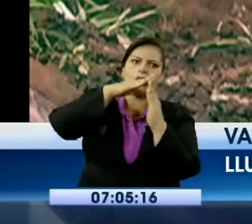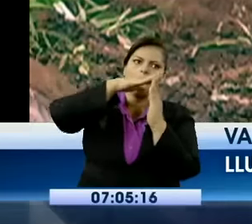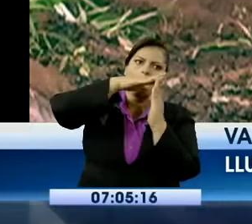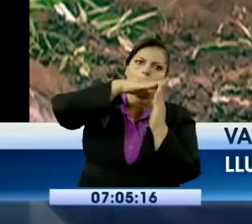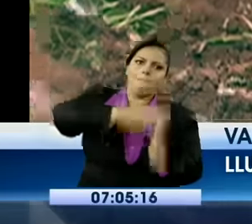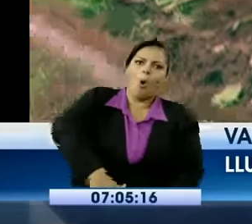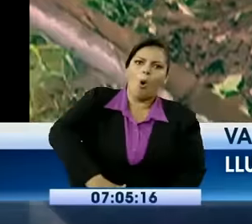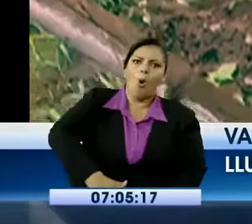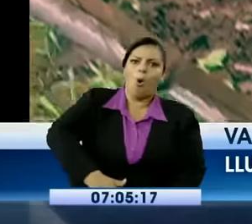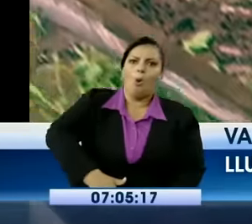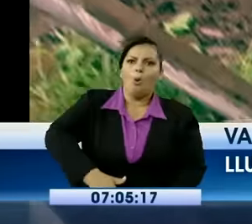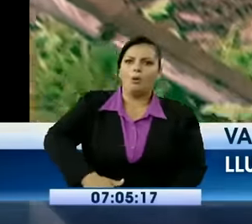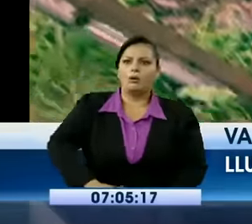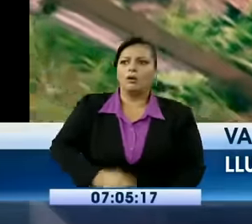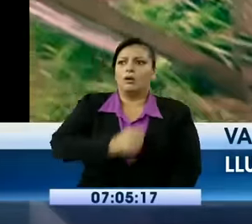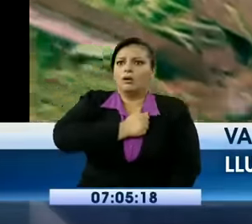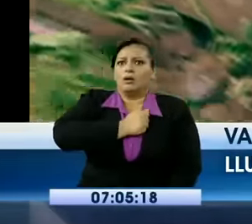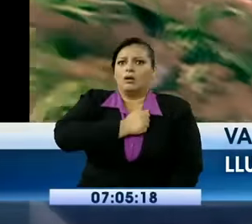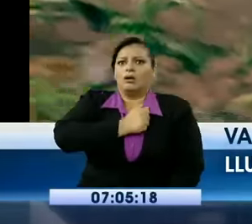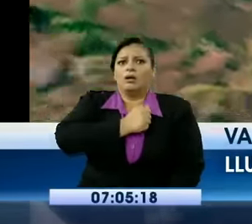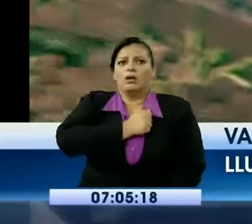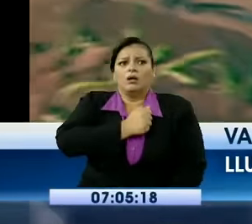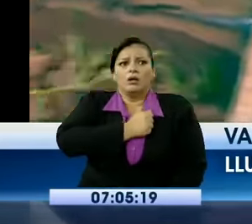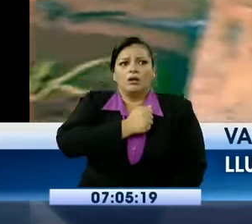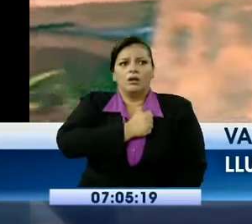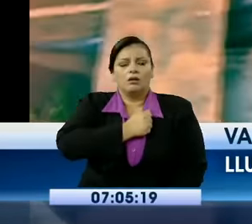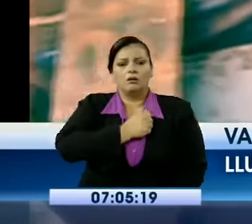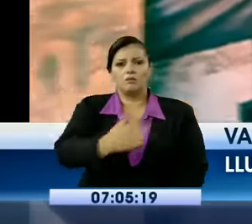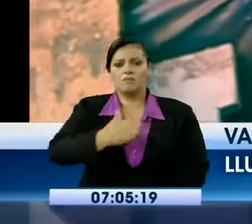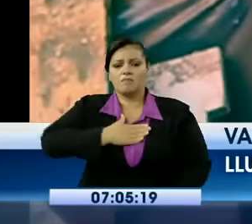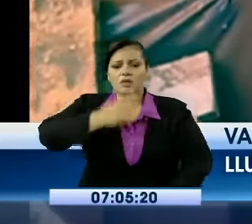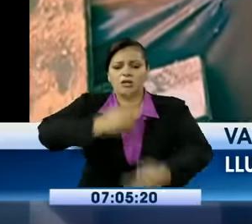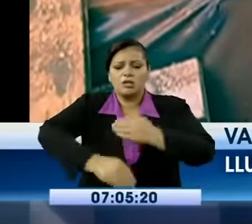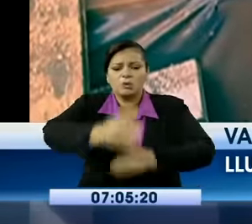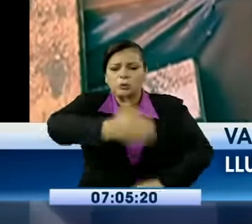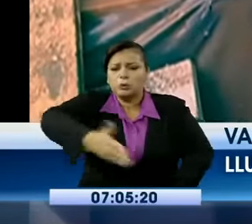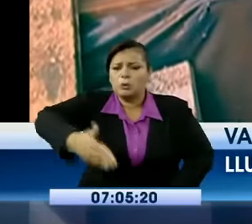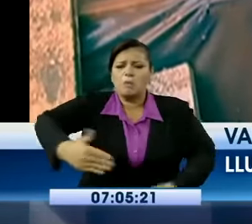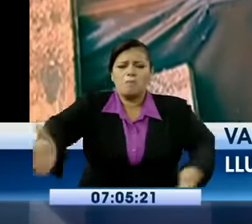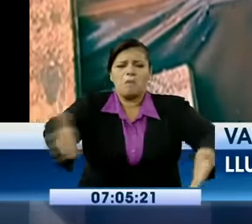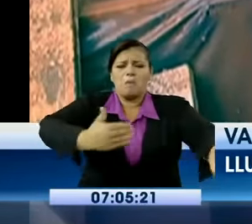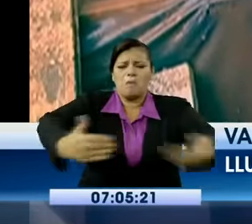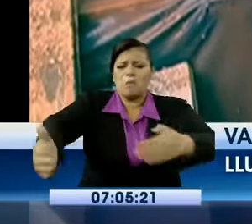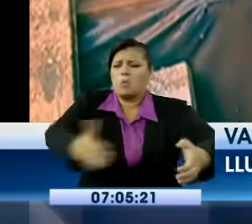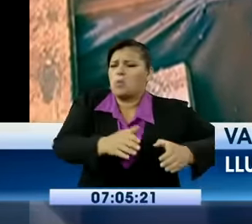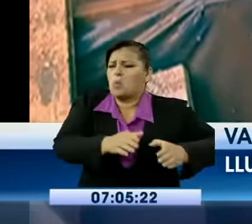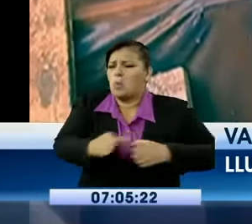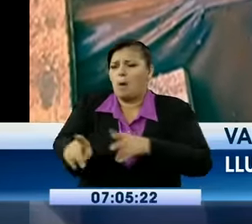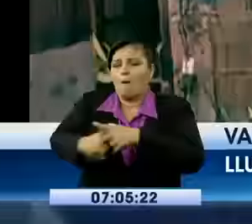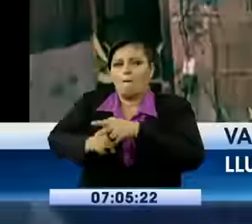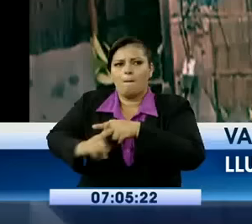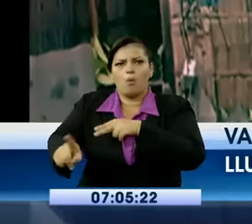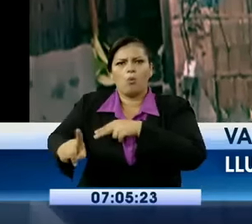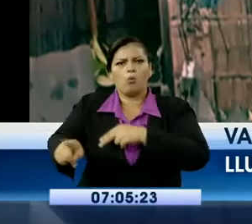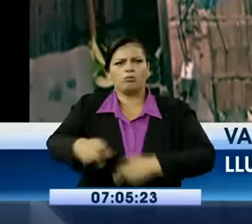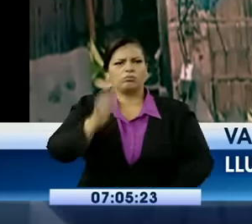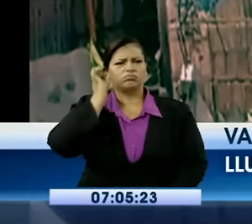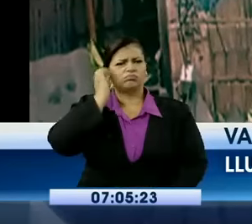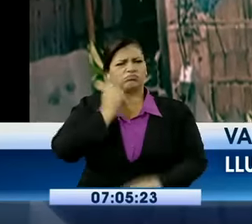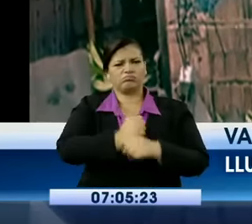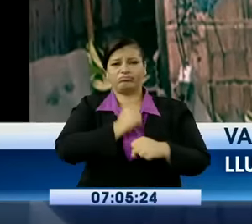el susto y la tormenta, alcanzó a sacar a sus hijas menores de edad. Está desempleada y hoy